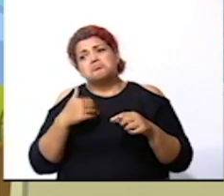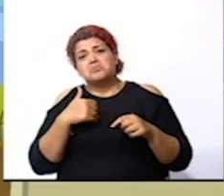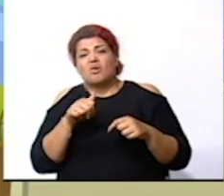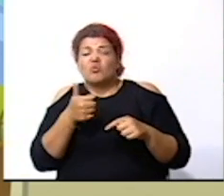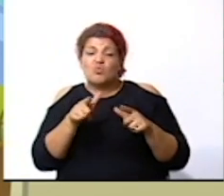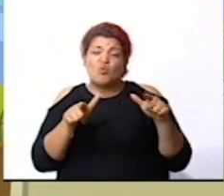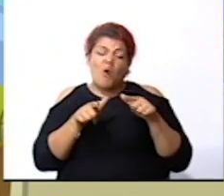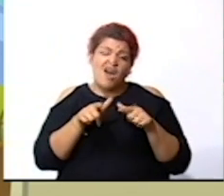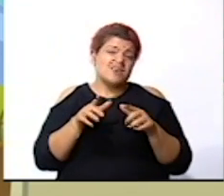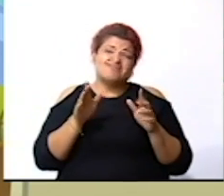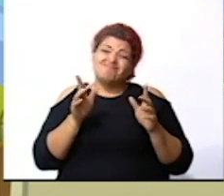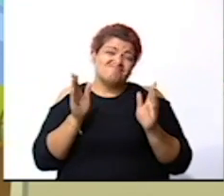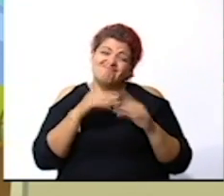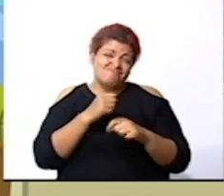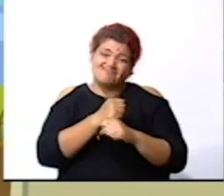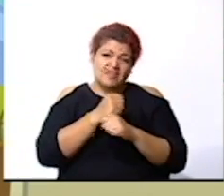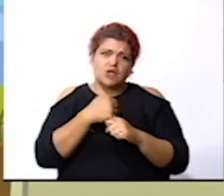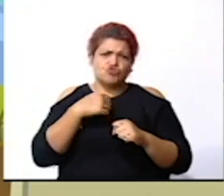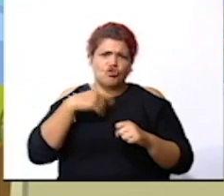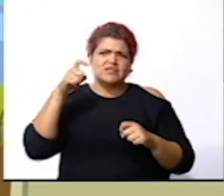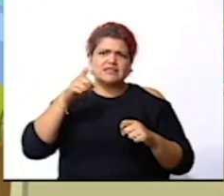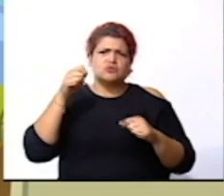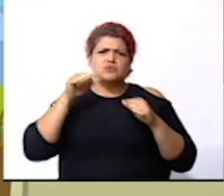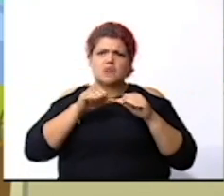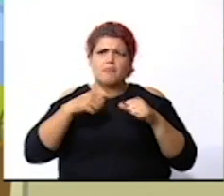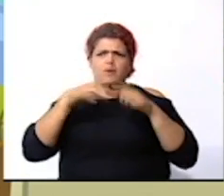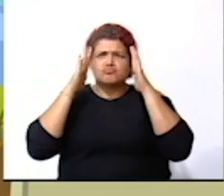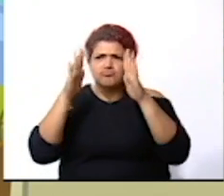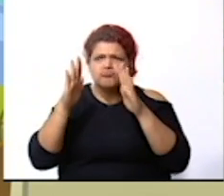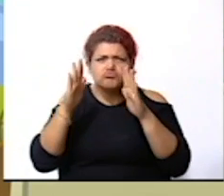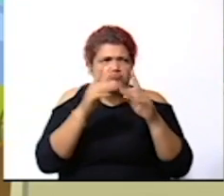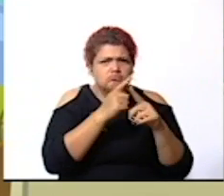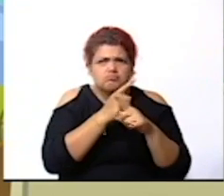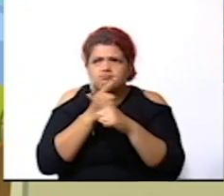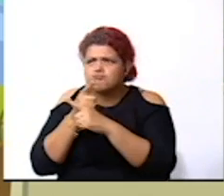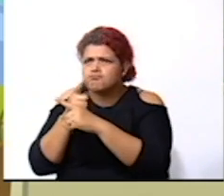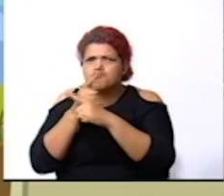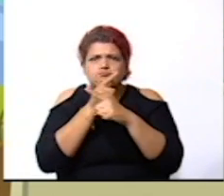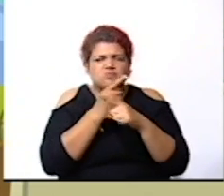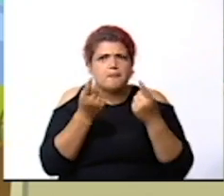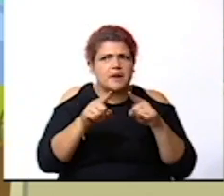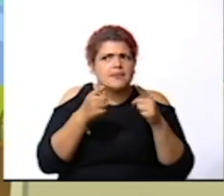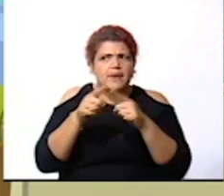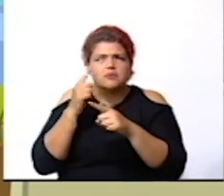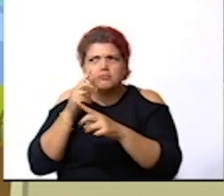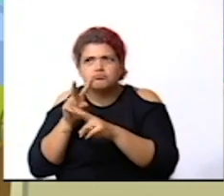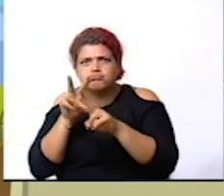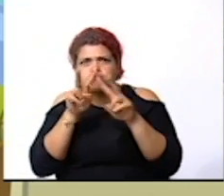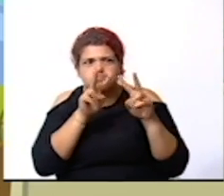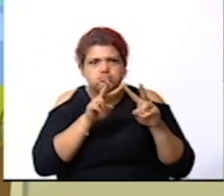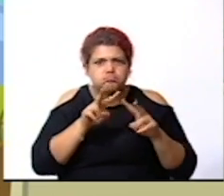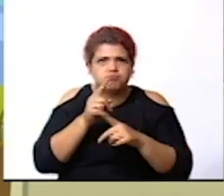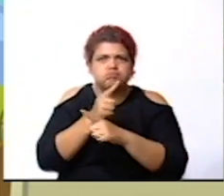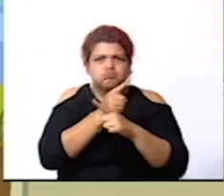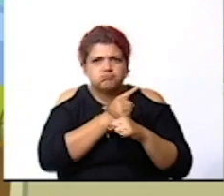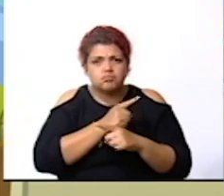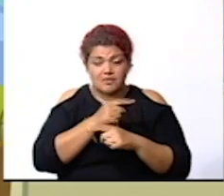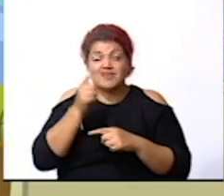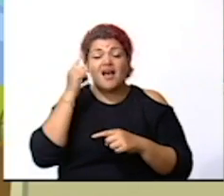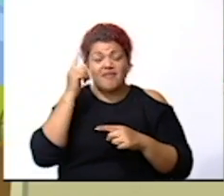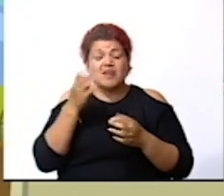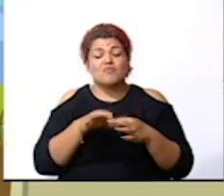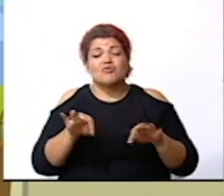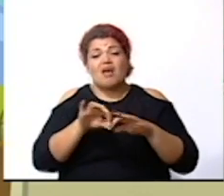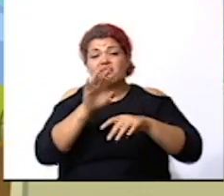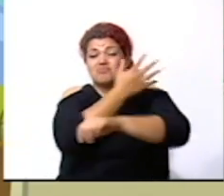estar pendientes de lo que pueda pasar ahora algo muy importante es que los bosques sí